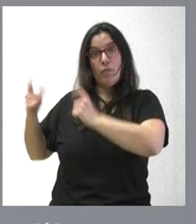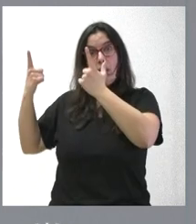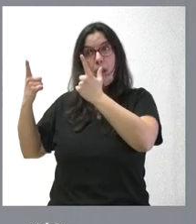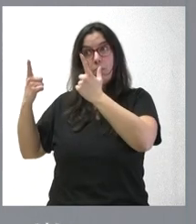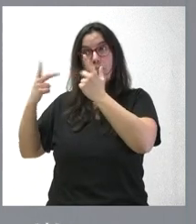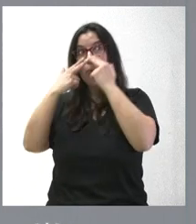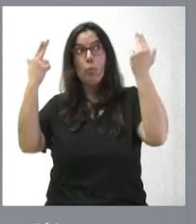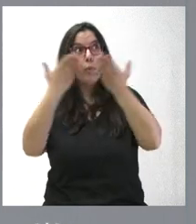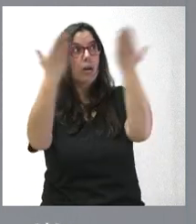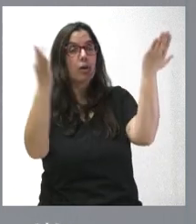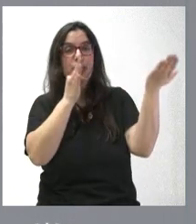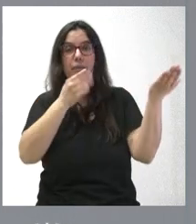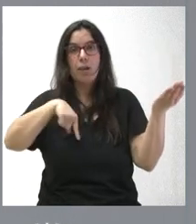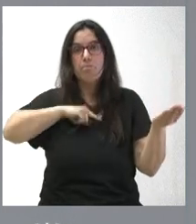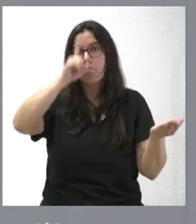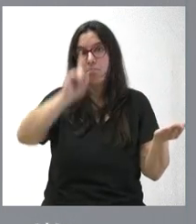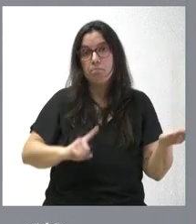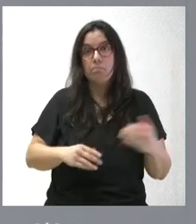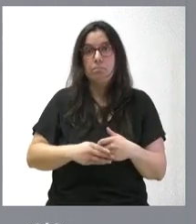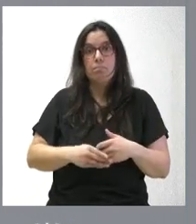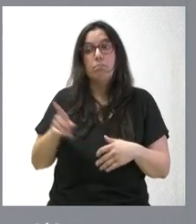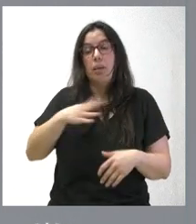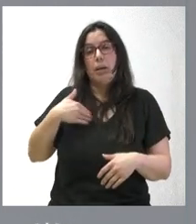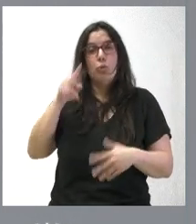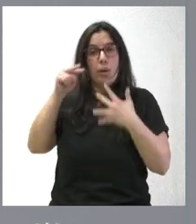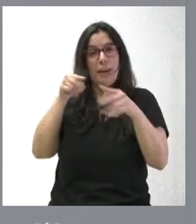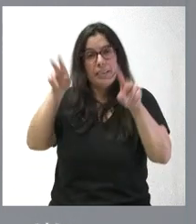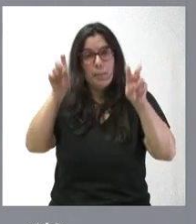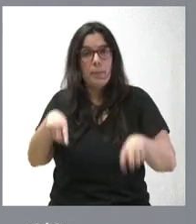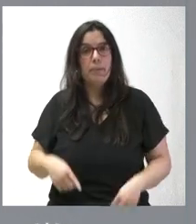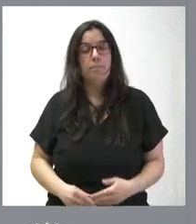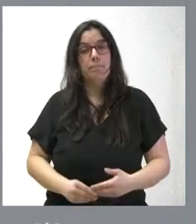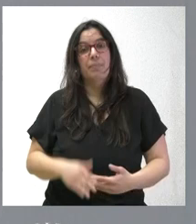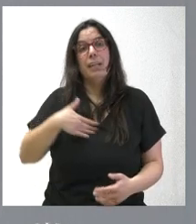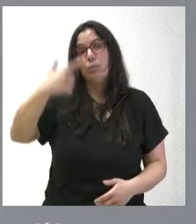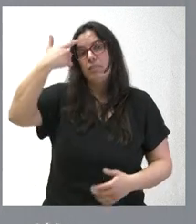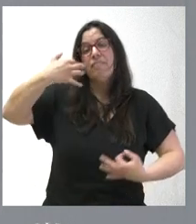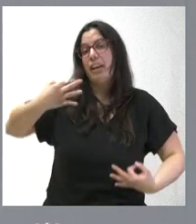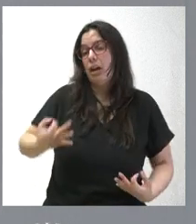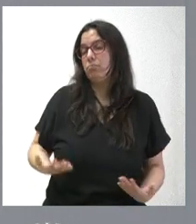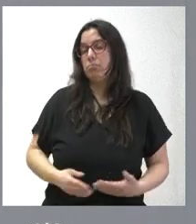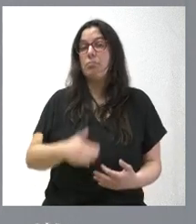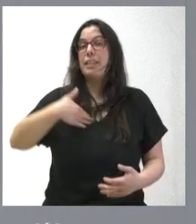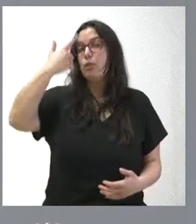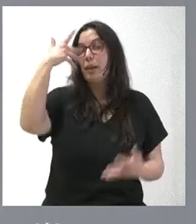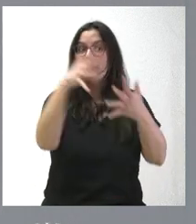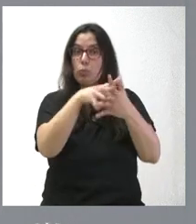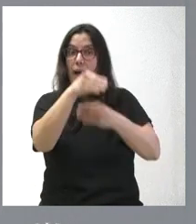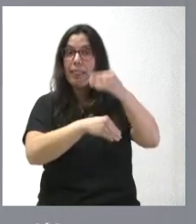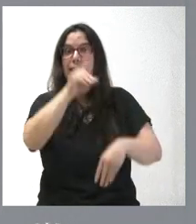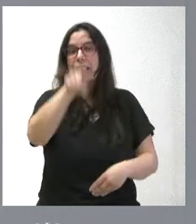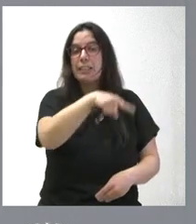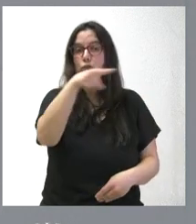no se han publicado. No los conocemos. Pues aquí queremos nosotros transparencia. Queremos saber la verdad. Queremos saber si la infraestructura se va a hacer